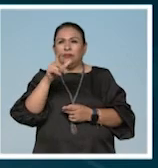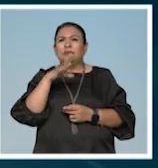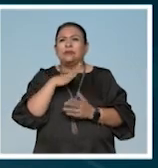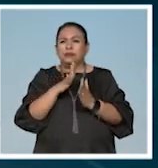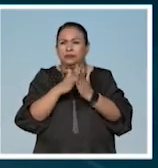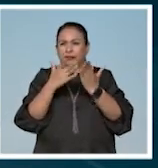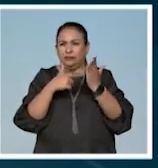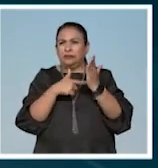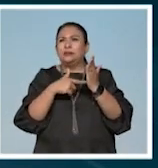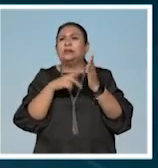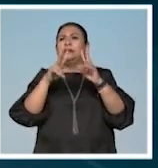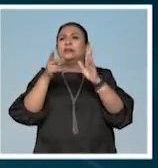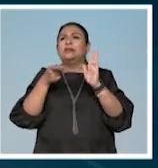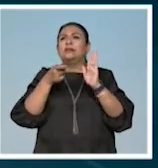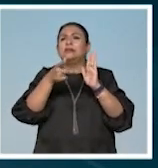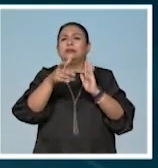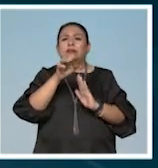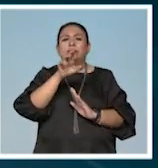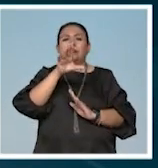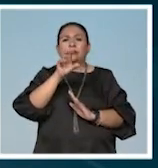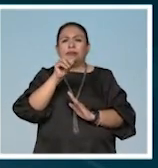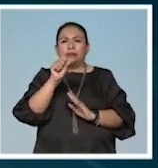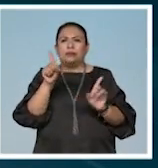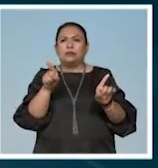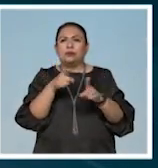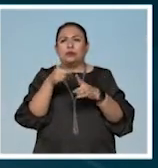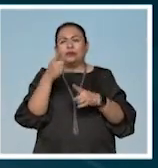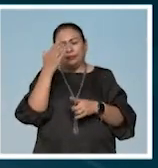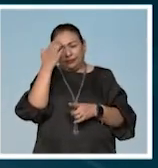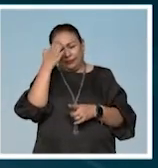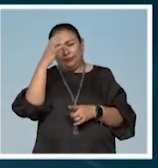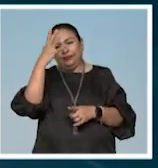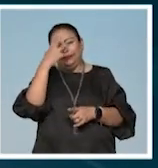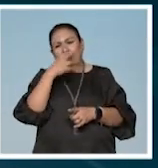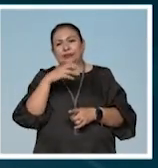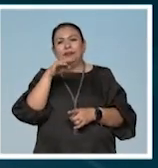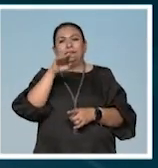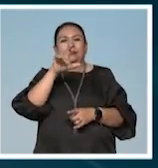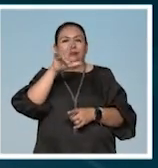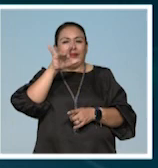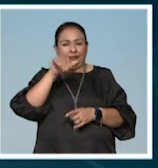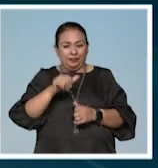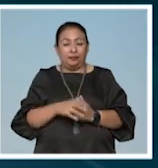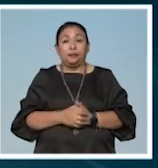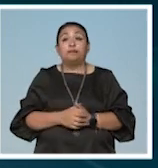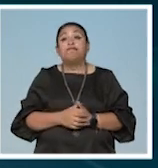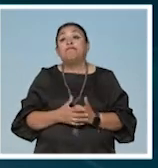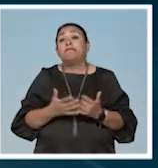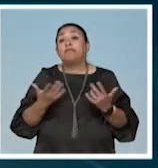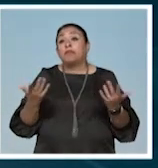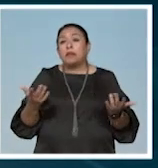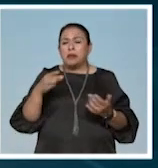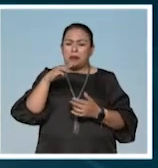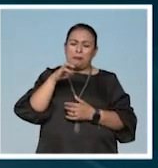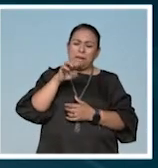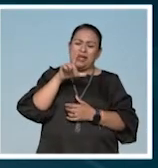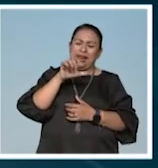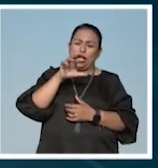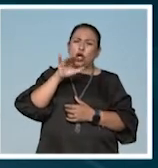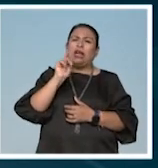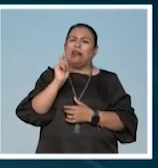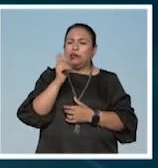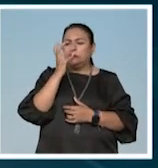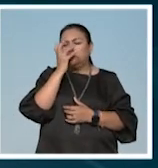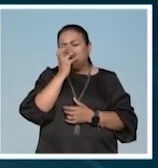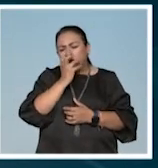publicación que lleva por título Ecos musicales de la melancolía Resulta que la melancolía también